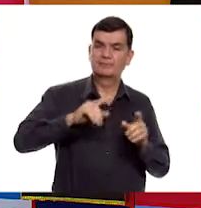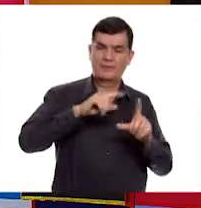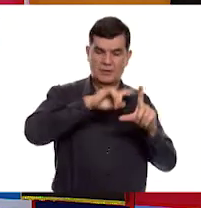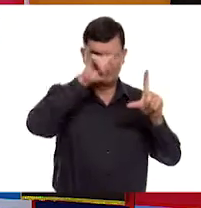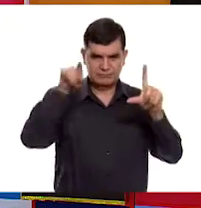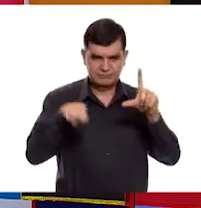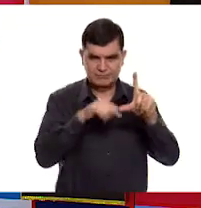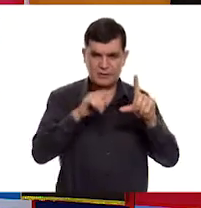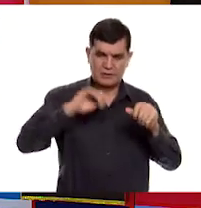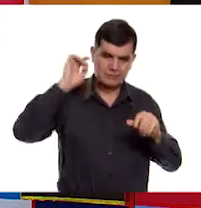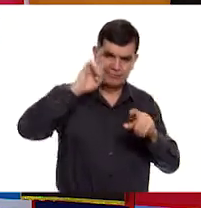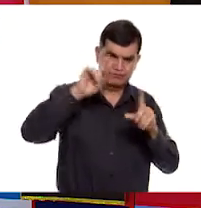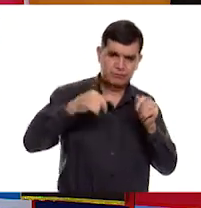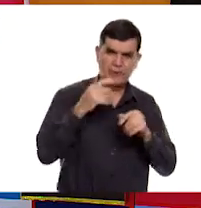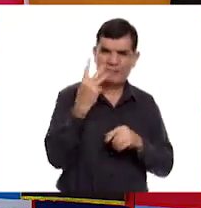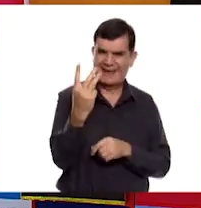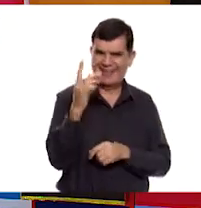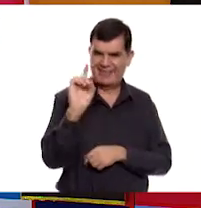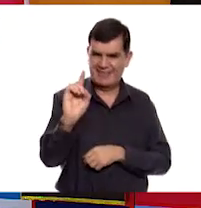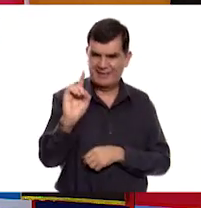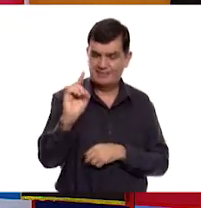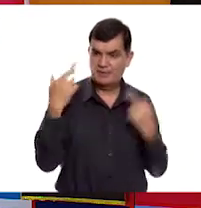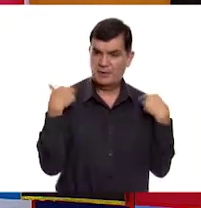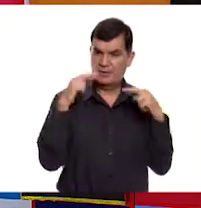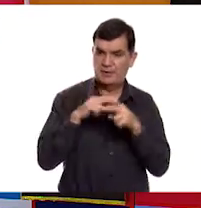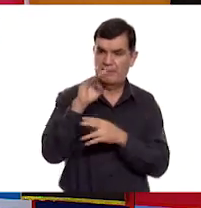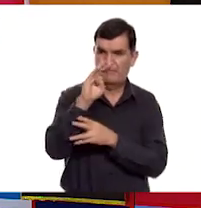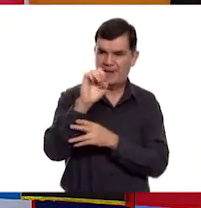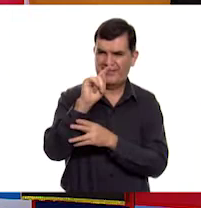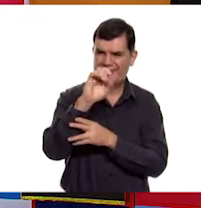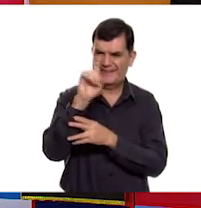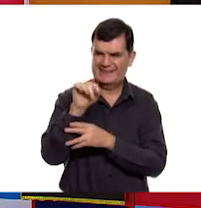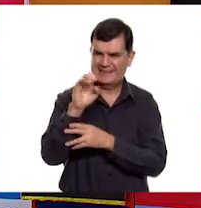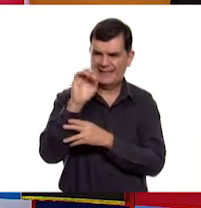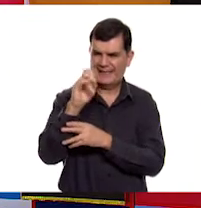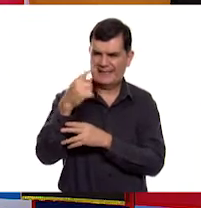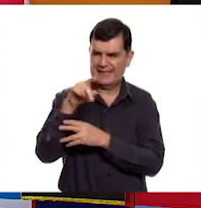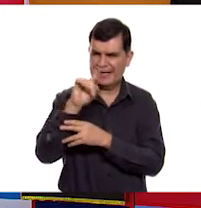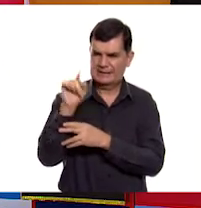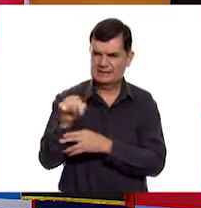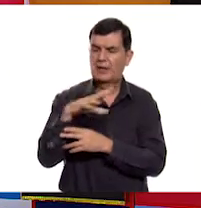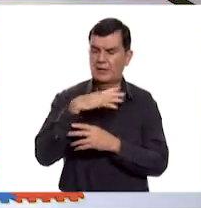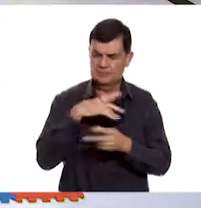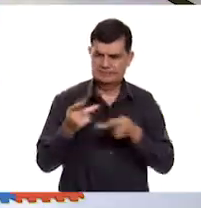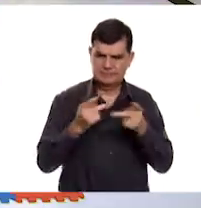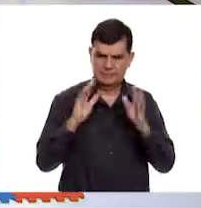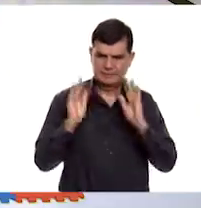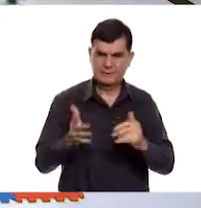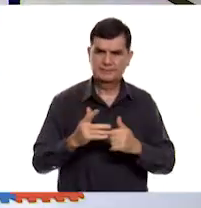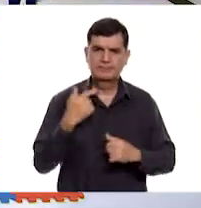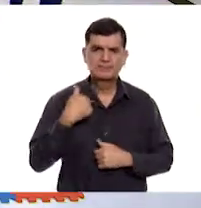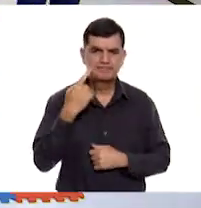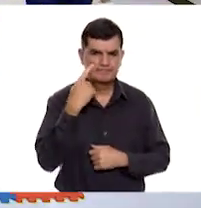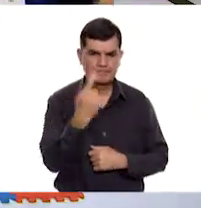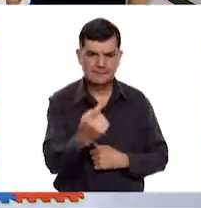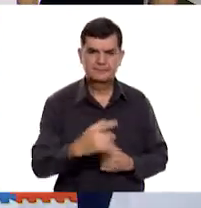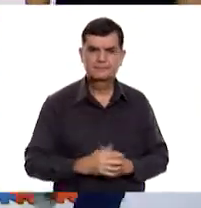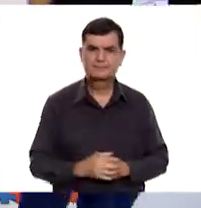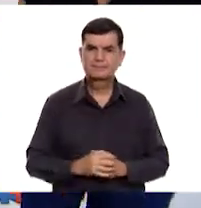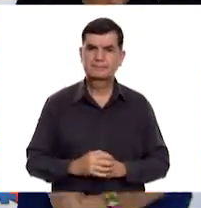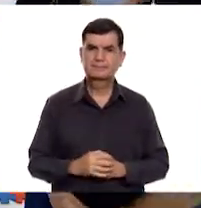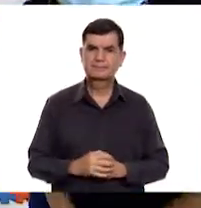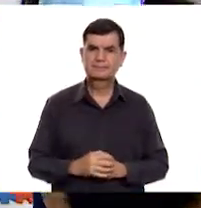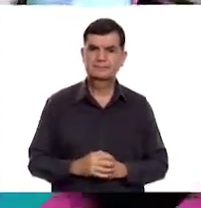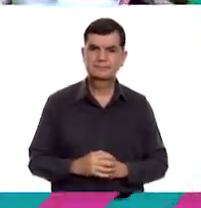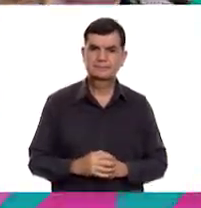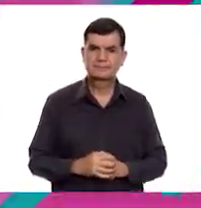tridimensional y la profesora Beatriz Enríquez lo preparó para todos nosotros. Así que, ¡vamos a verlo! ¡Vamos a verlo! A ver,